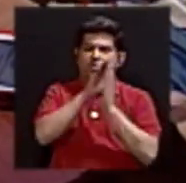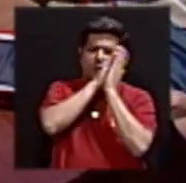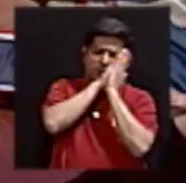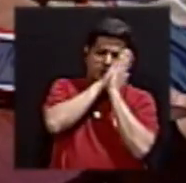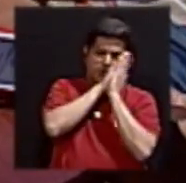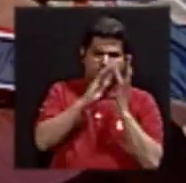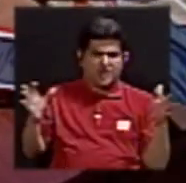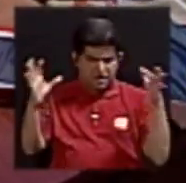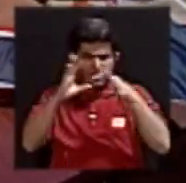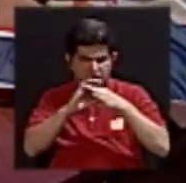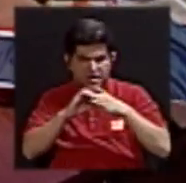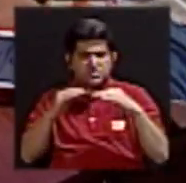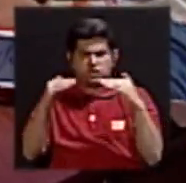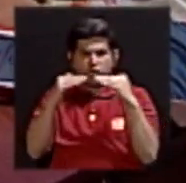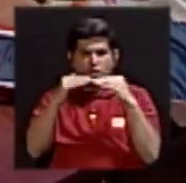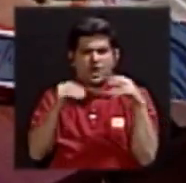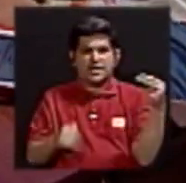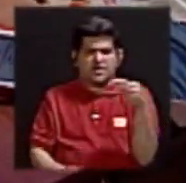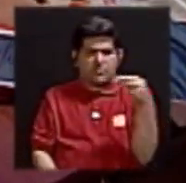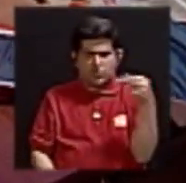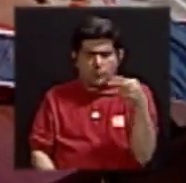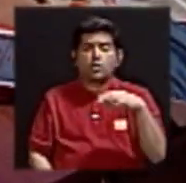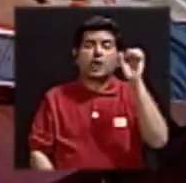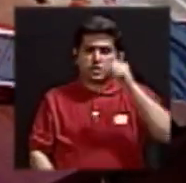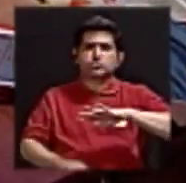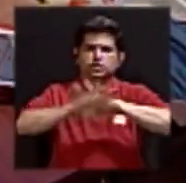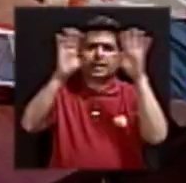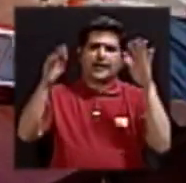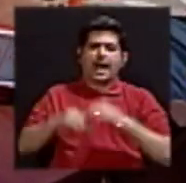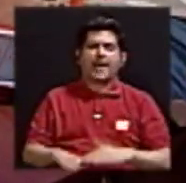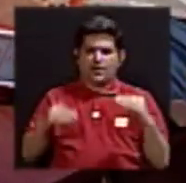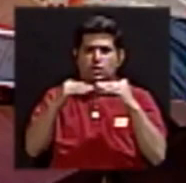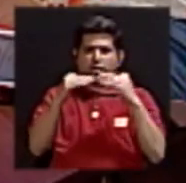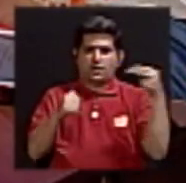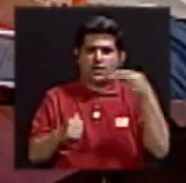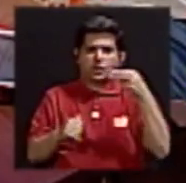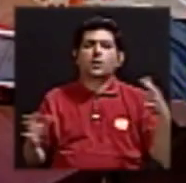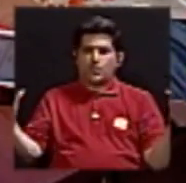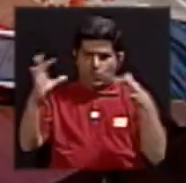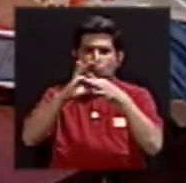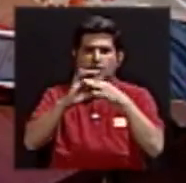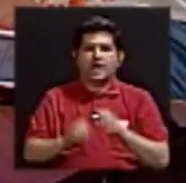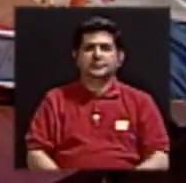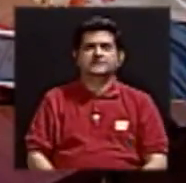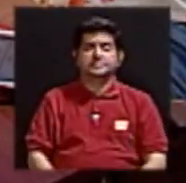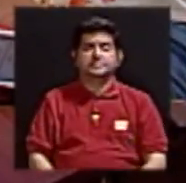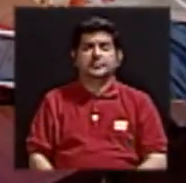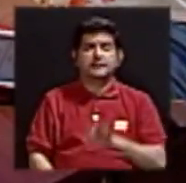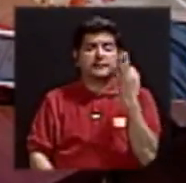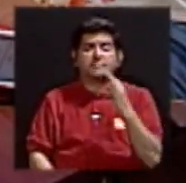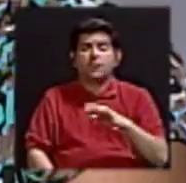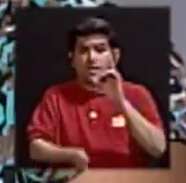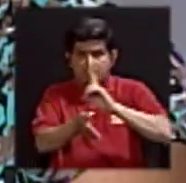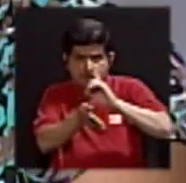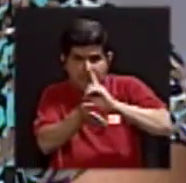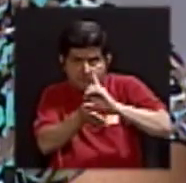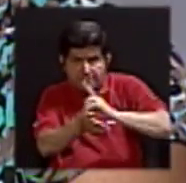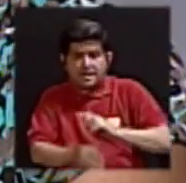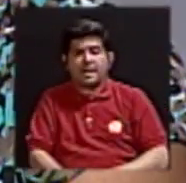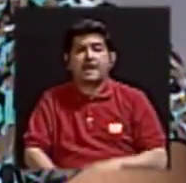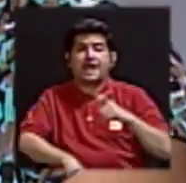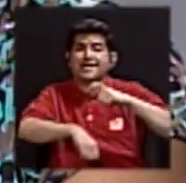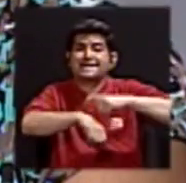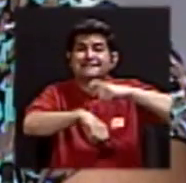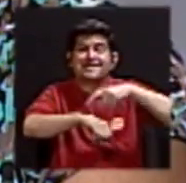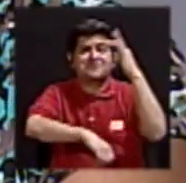¿Tiene que ver esto con los niveles hormonales? Claro, tiene que ver con los niveles hormonales, porque médicamente es la